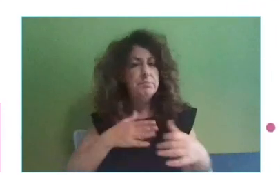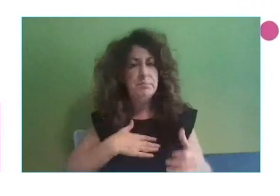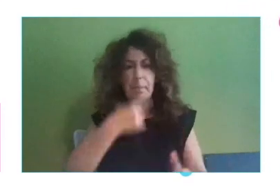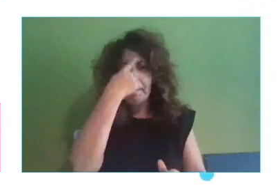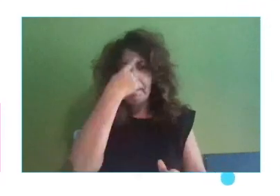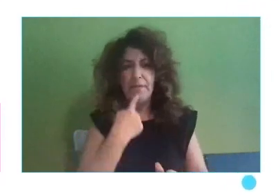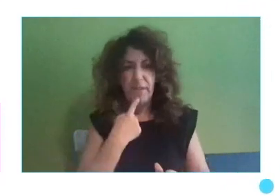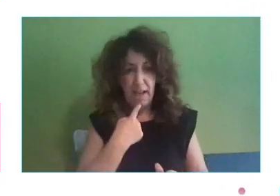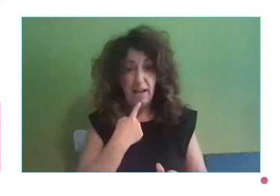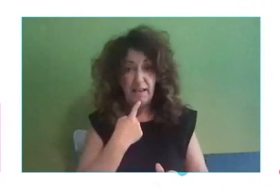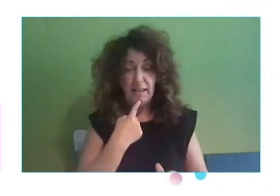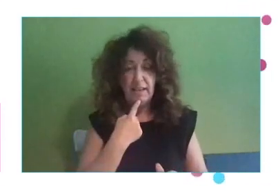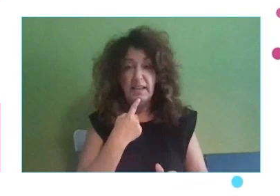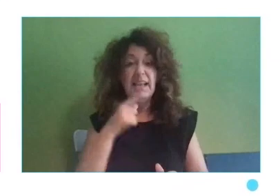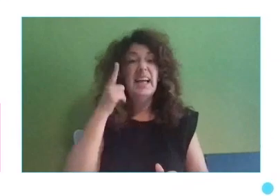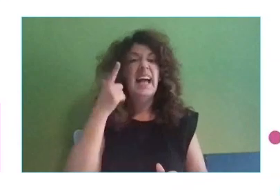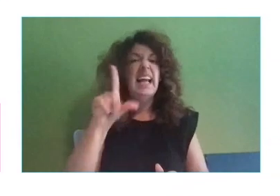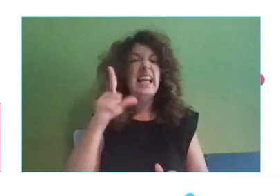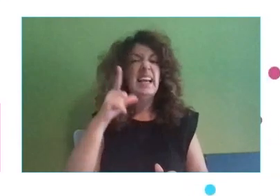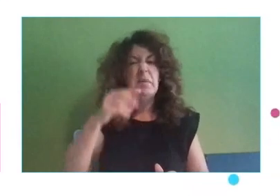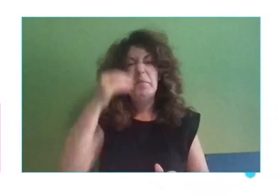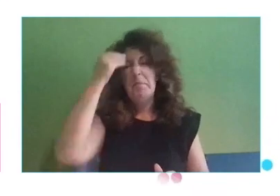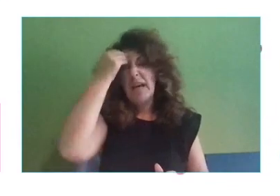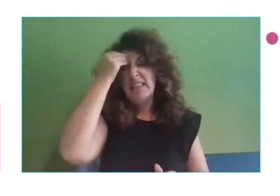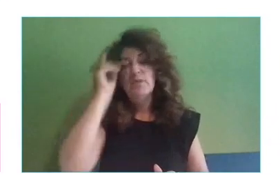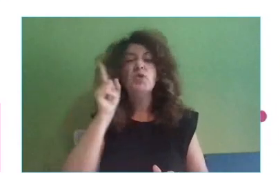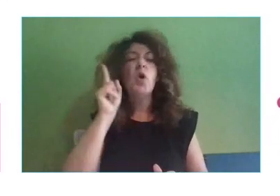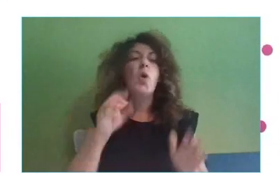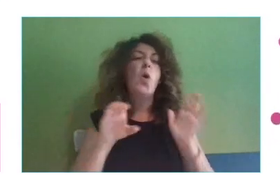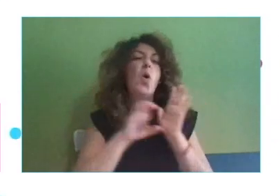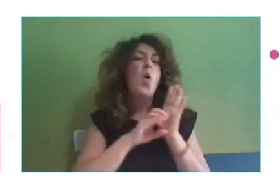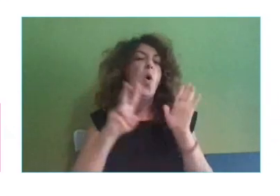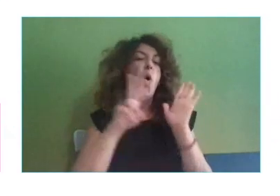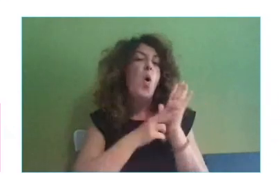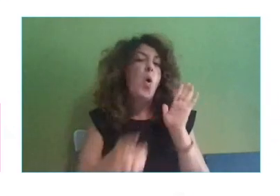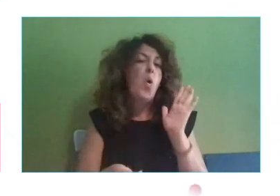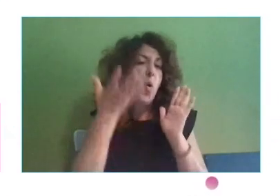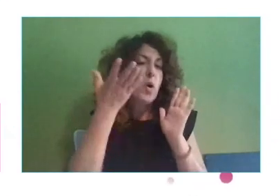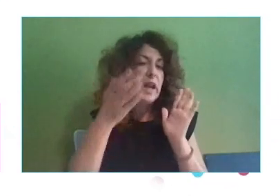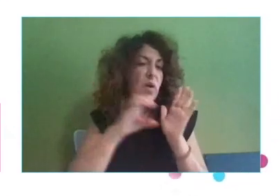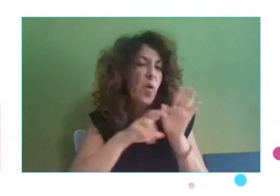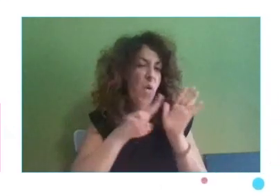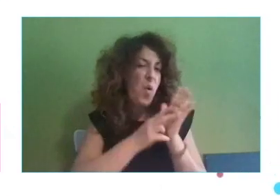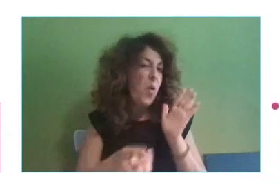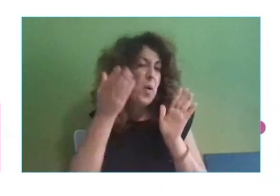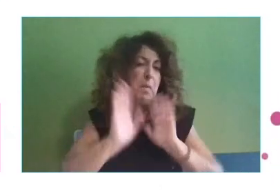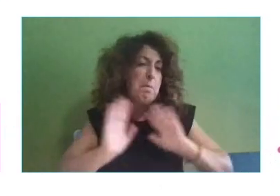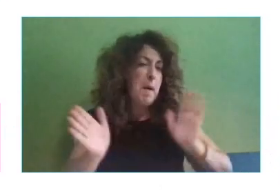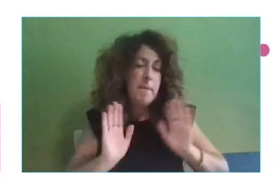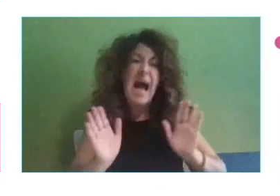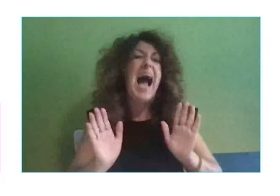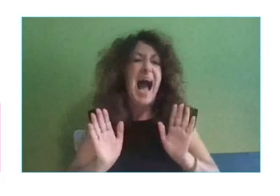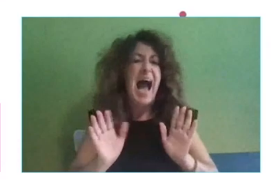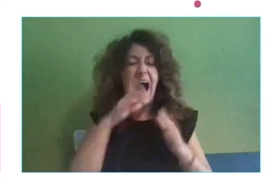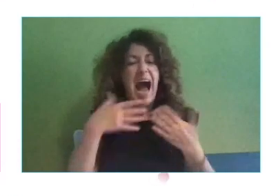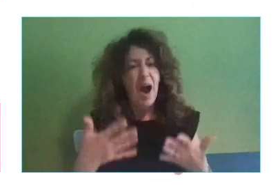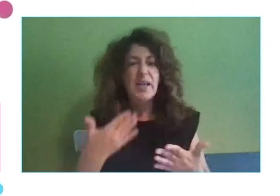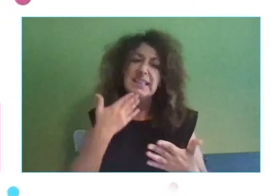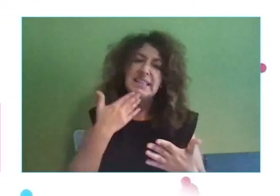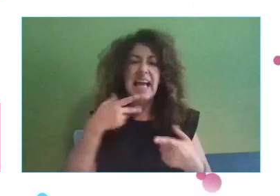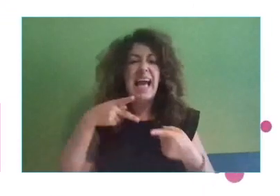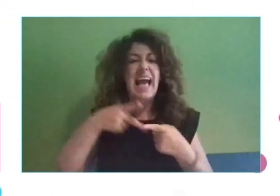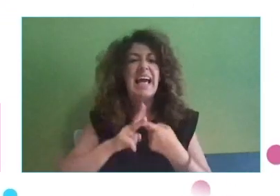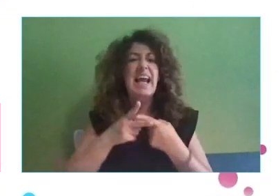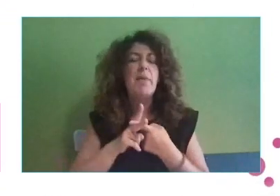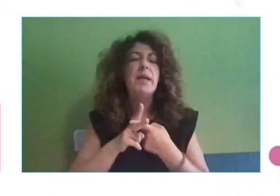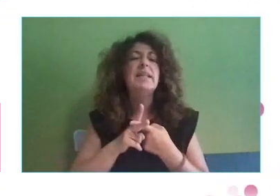LinkedIn que siempre hemos pensado que era un alojador de currículums y últimamente un sistema de lectura de información, ahora se comporta también como una herramienta para